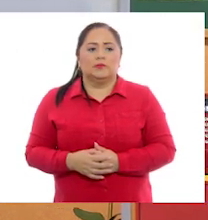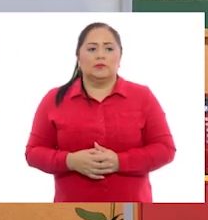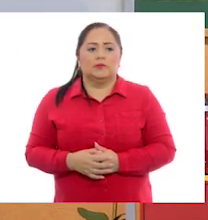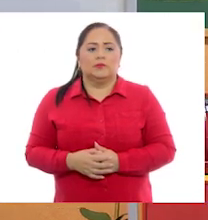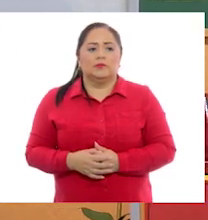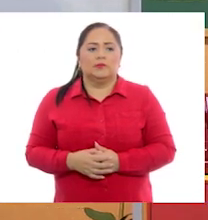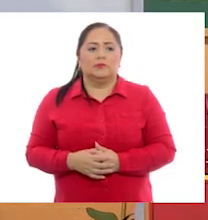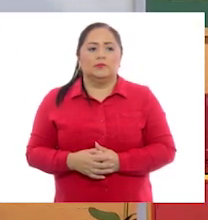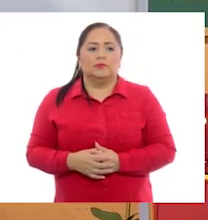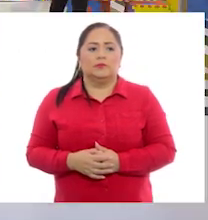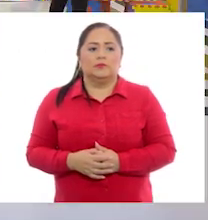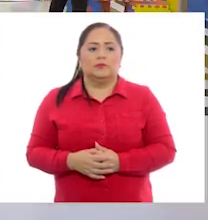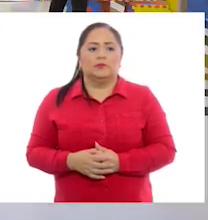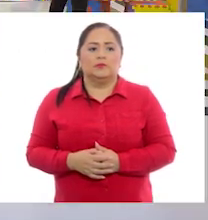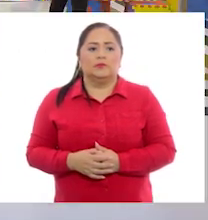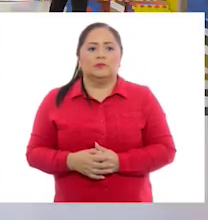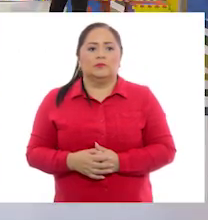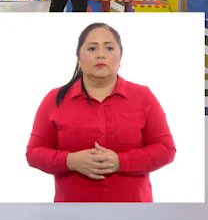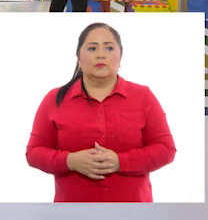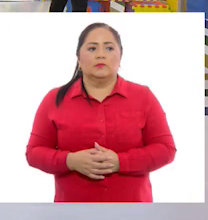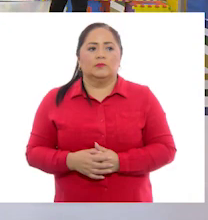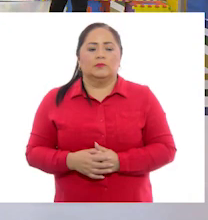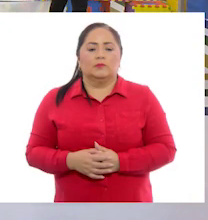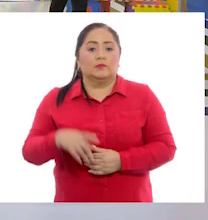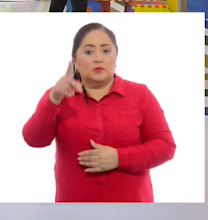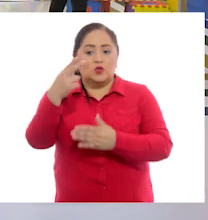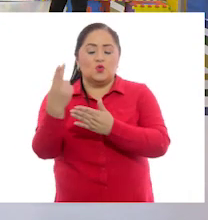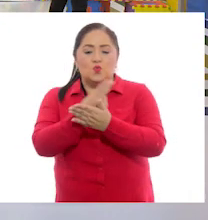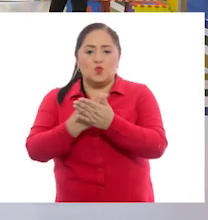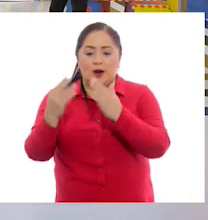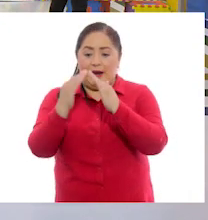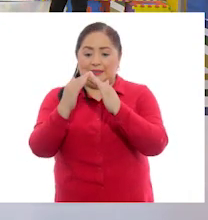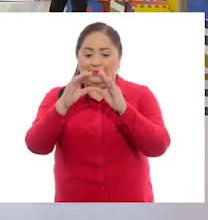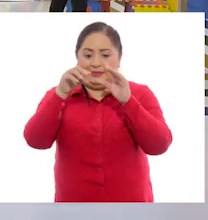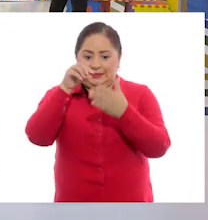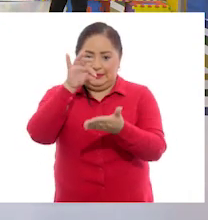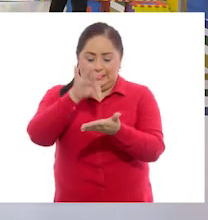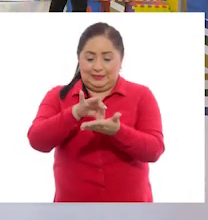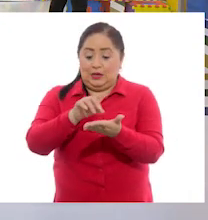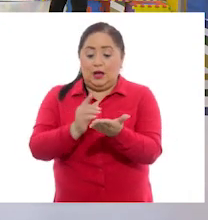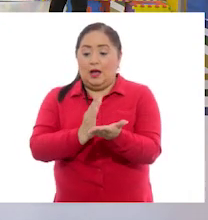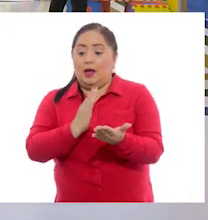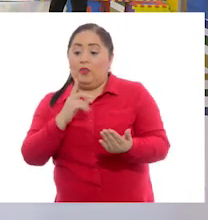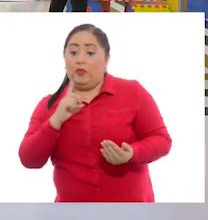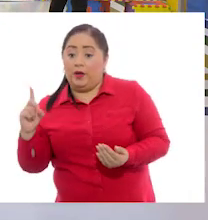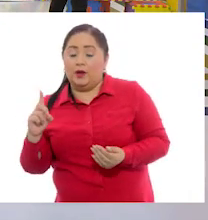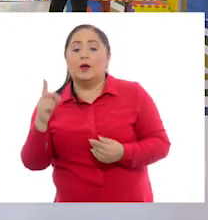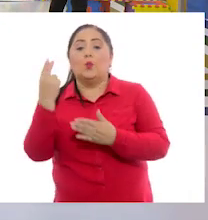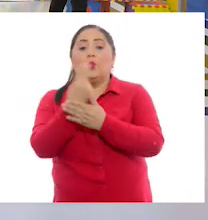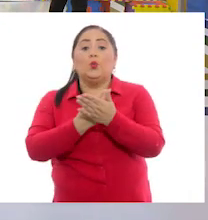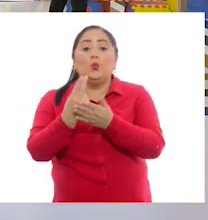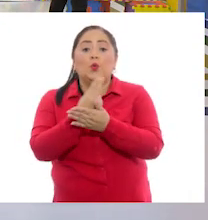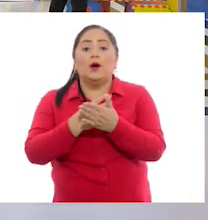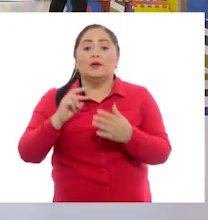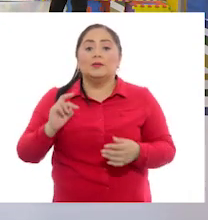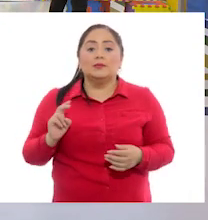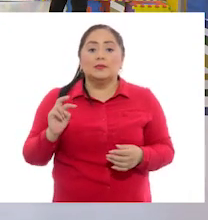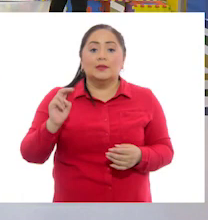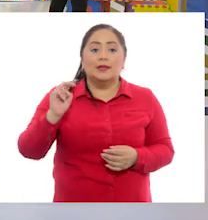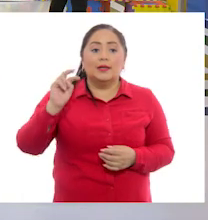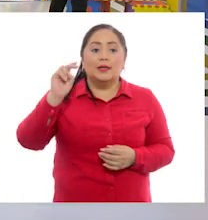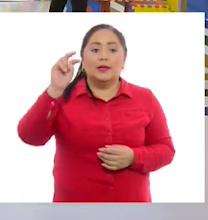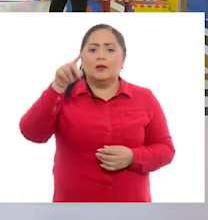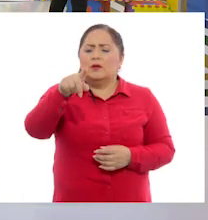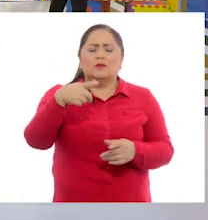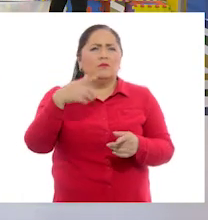Observen su hoja y dibujaron una casa en el centro. De su lado derecho, dibujen una escalera,